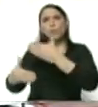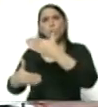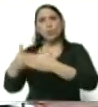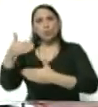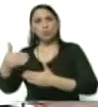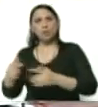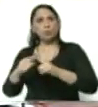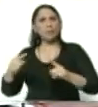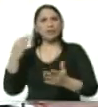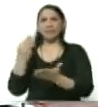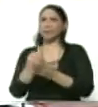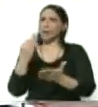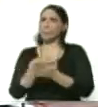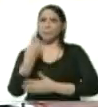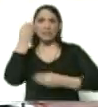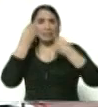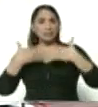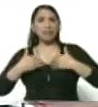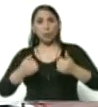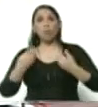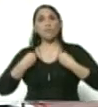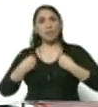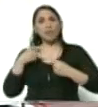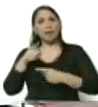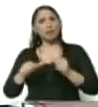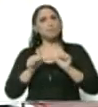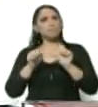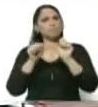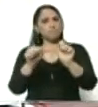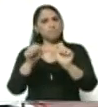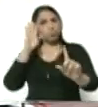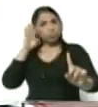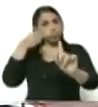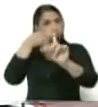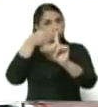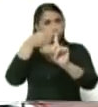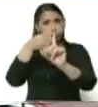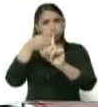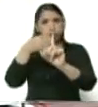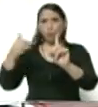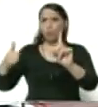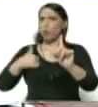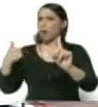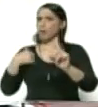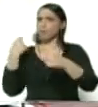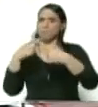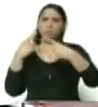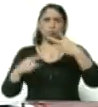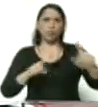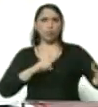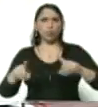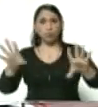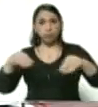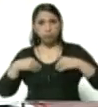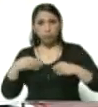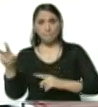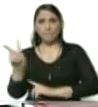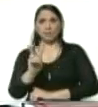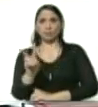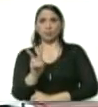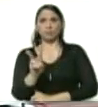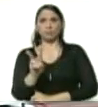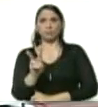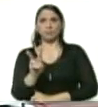Pero siempre pensando en la salud y la vida y ese sigue siendo el norte de cualquier tipo de acción que se tomará en Venezuela.